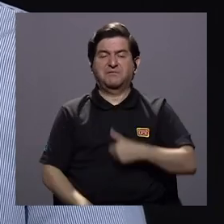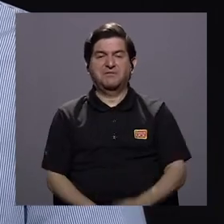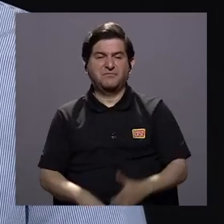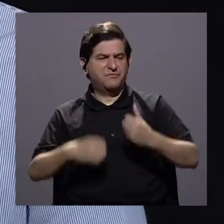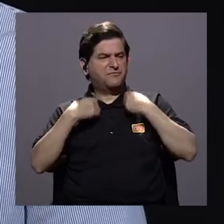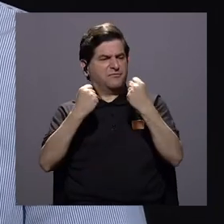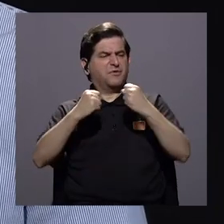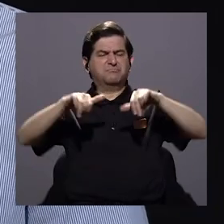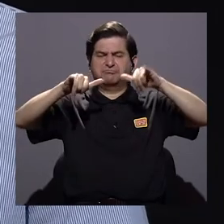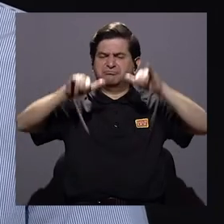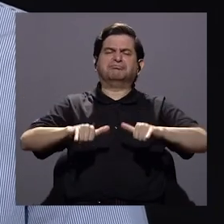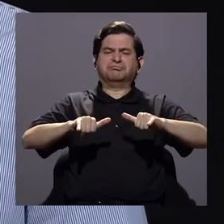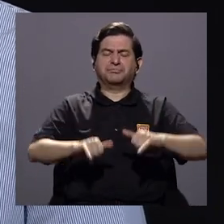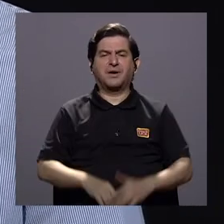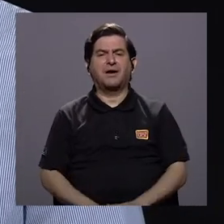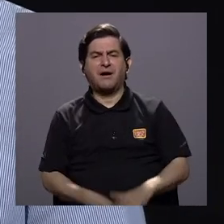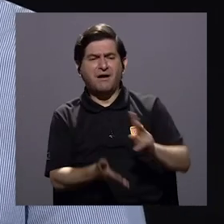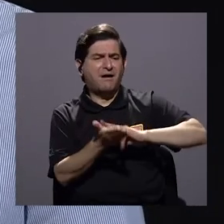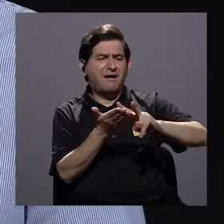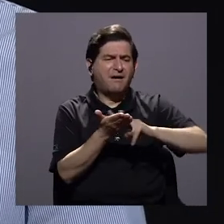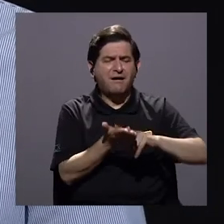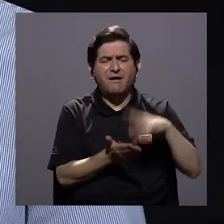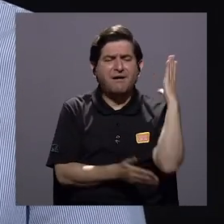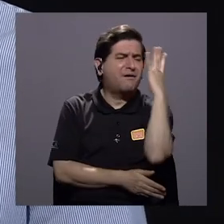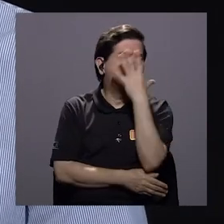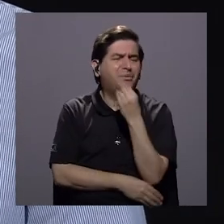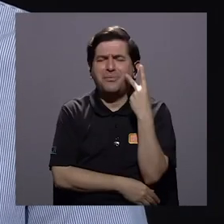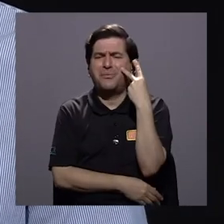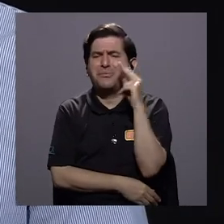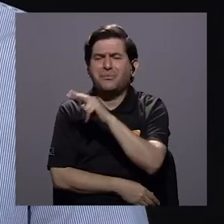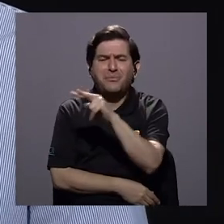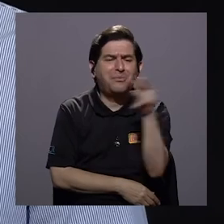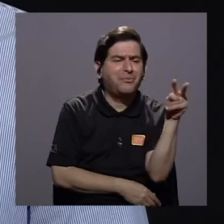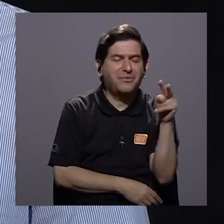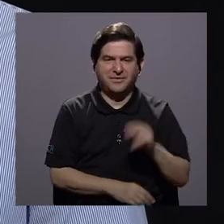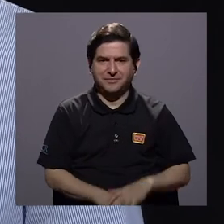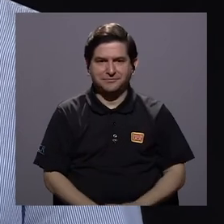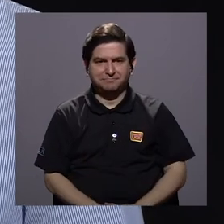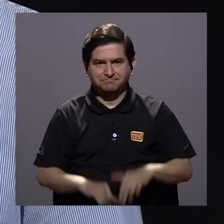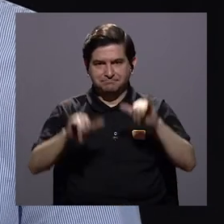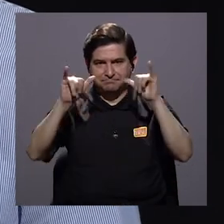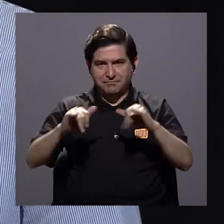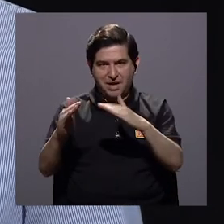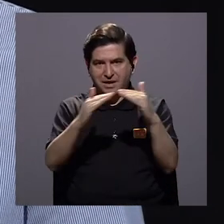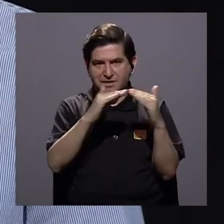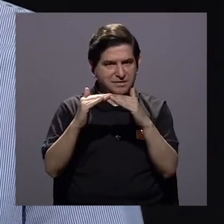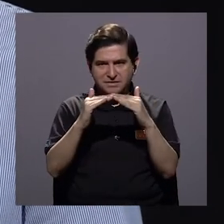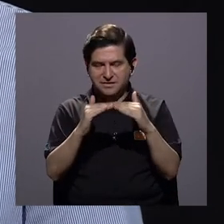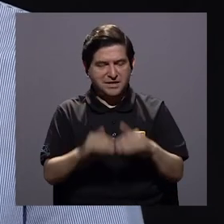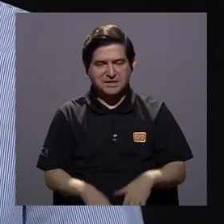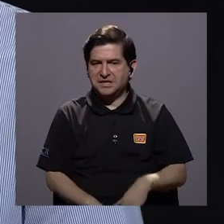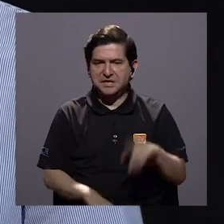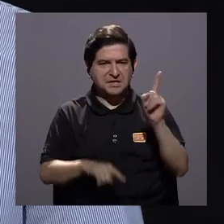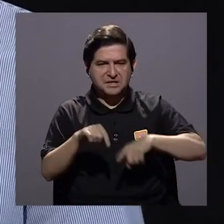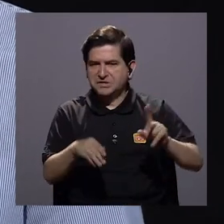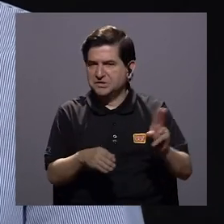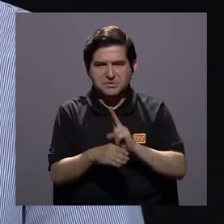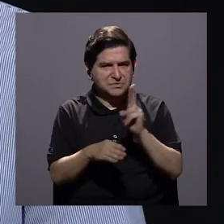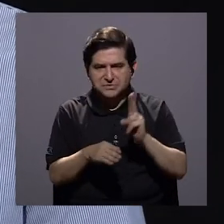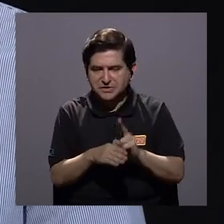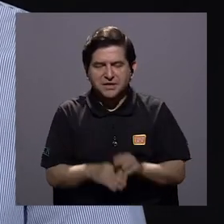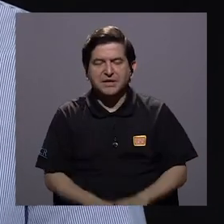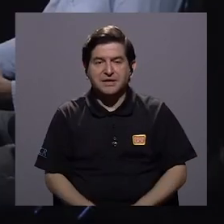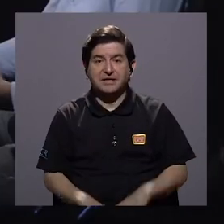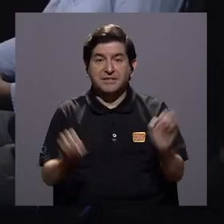fortaleza de la conservación y lo verde que vemos y lo lindo que vemos para mantener ciudades insostenibles uso de energía